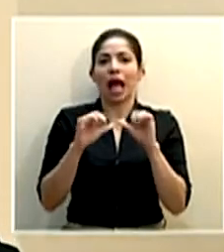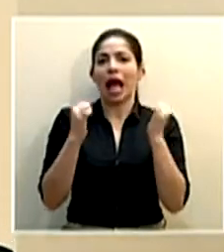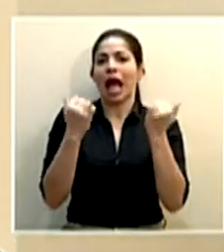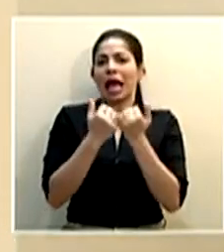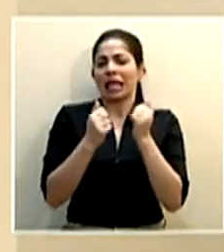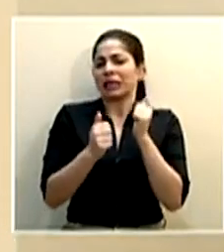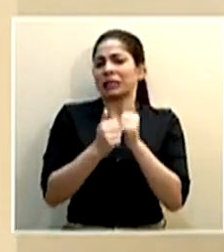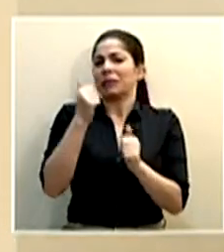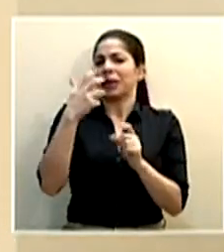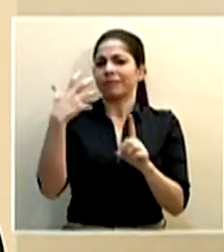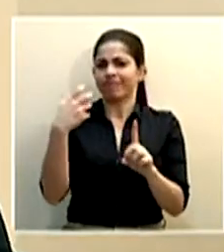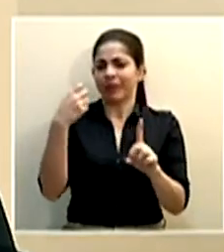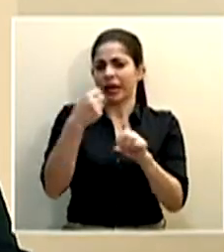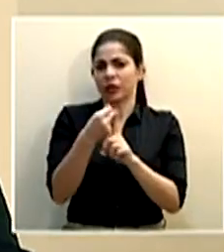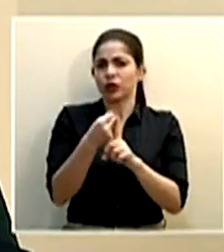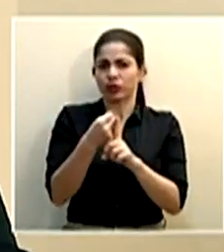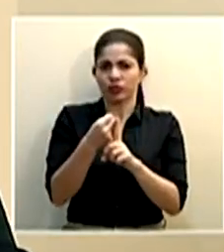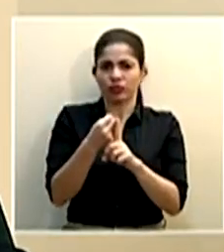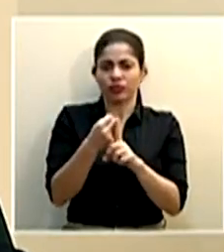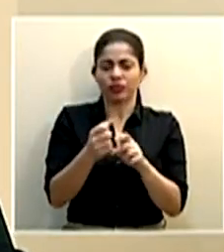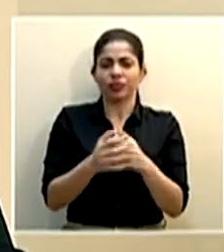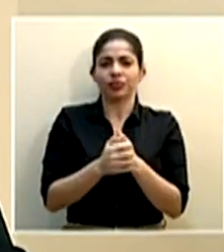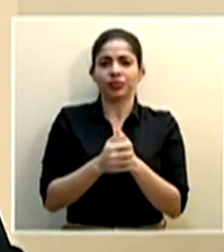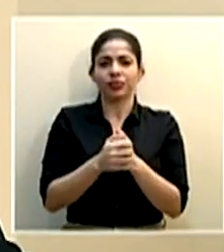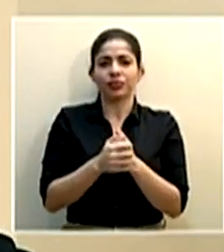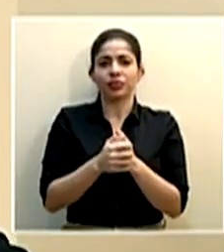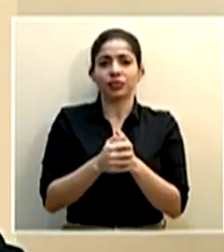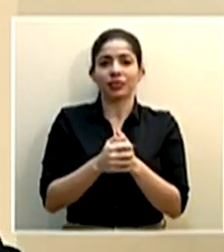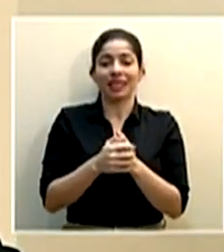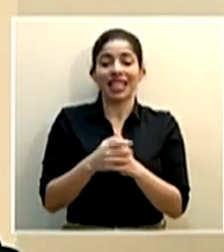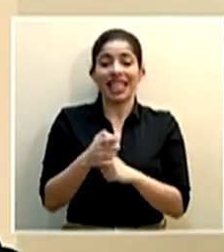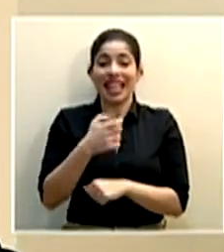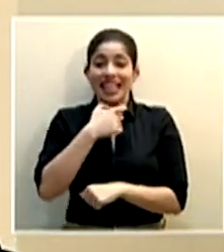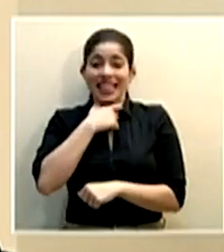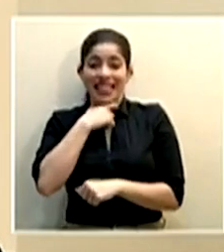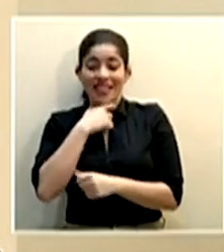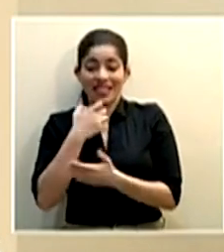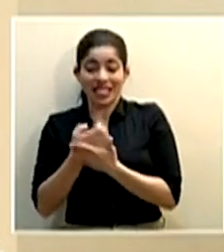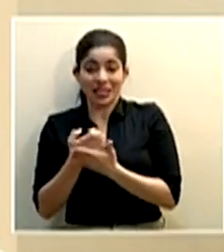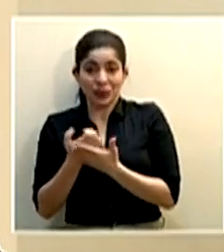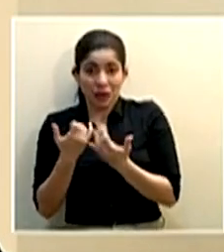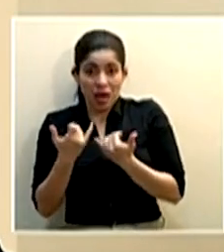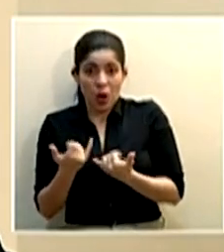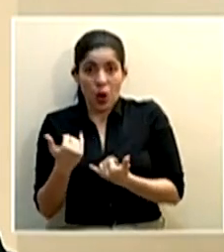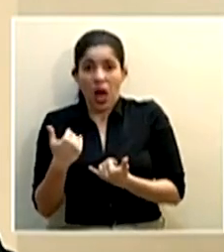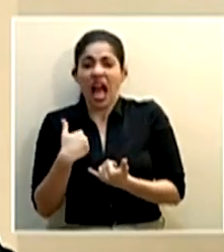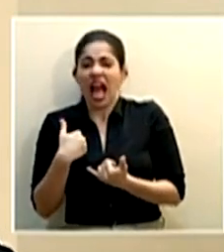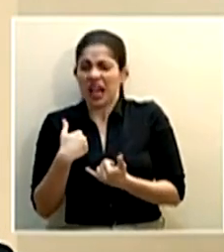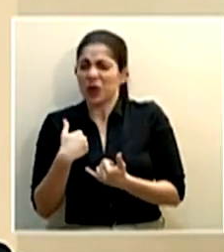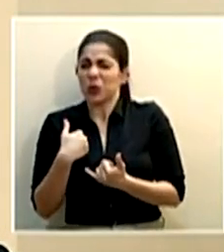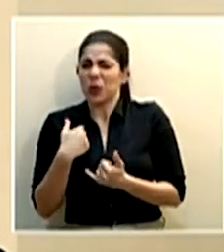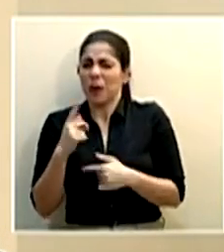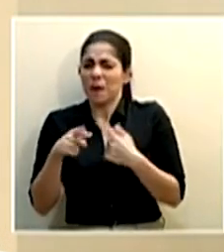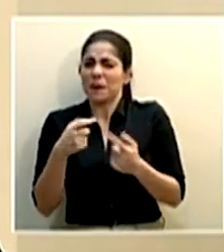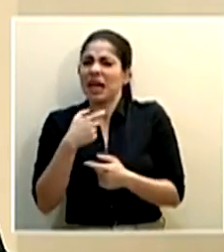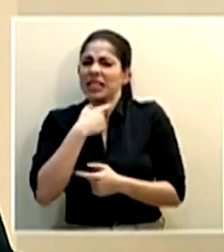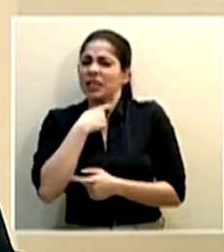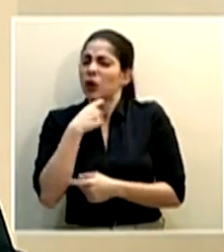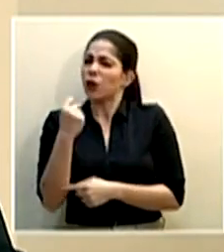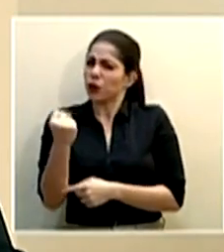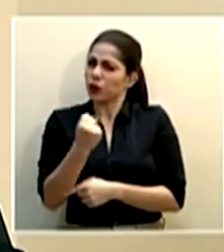más afectados y el déficit que tenemos va a ser un déficit fuerte